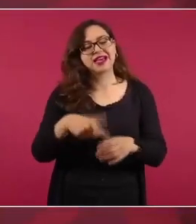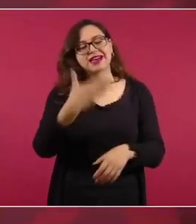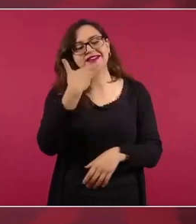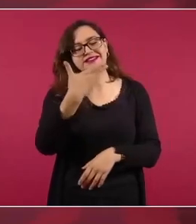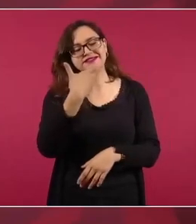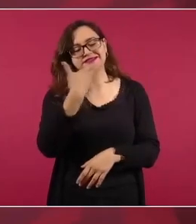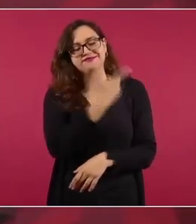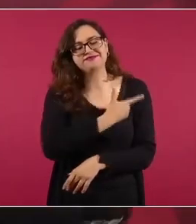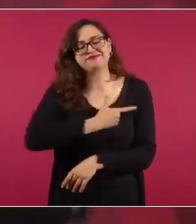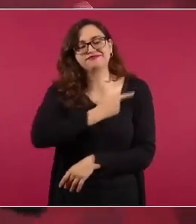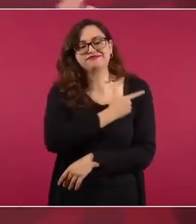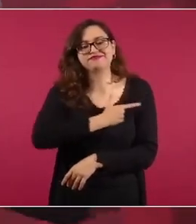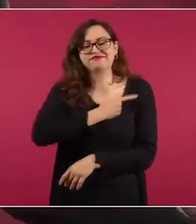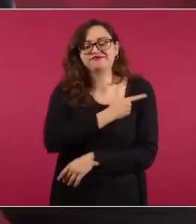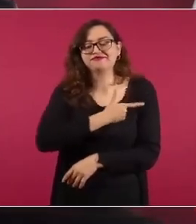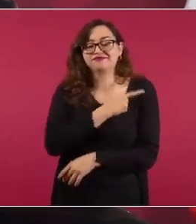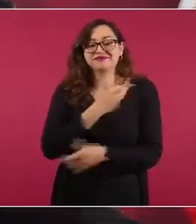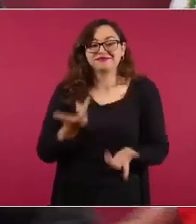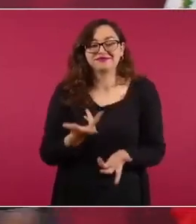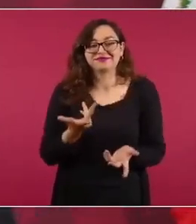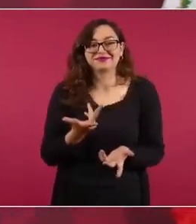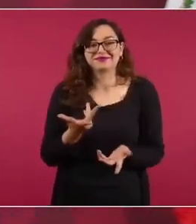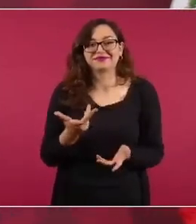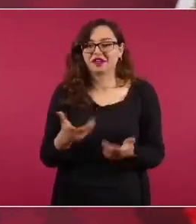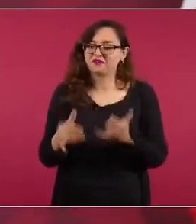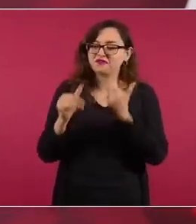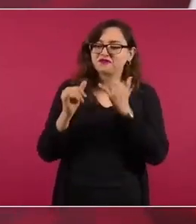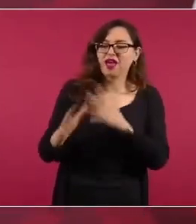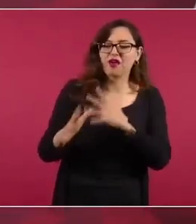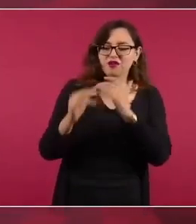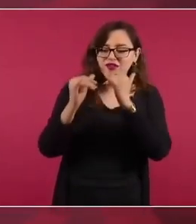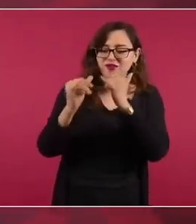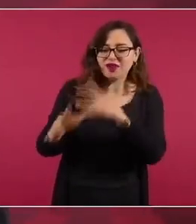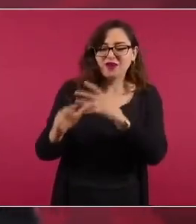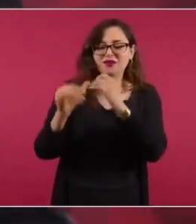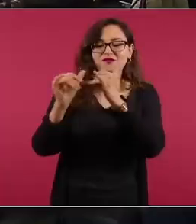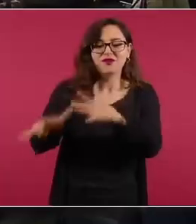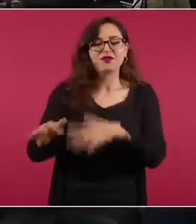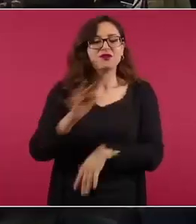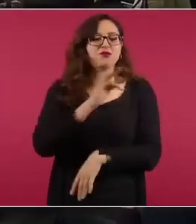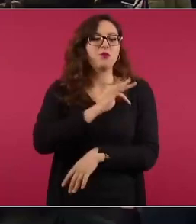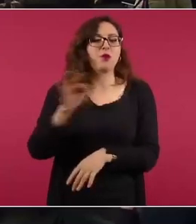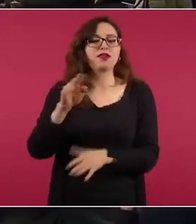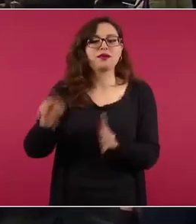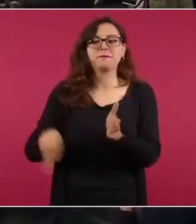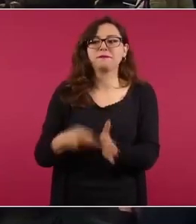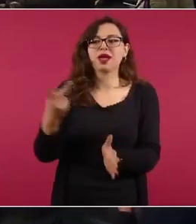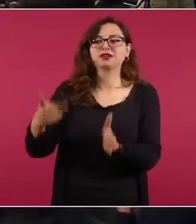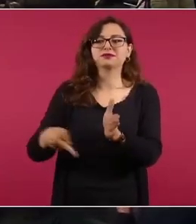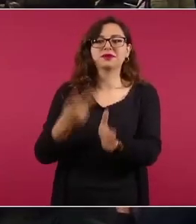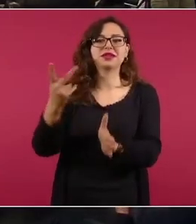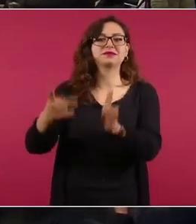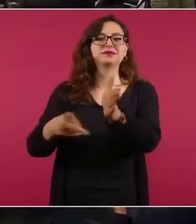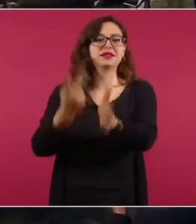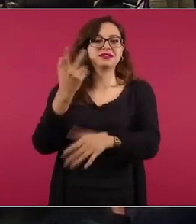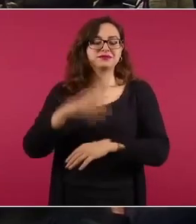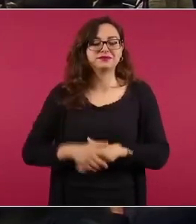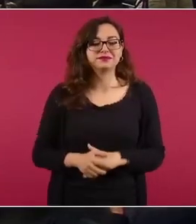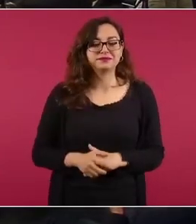porque si la gente no participa en una transformación quien gana